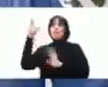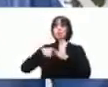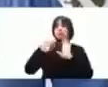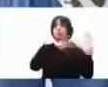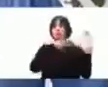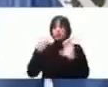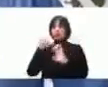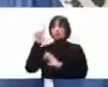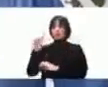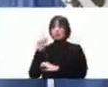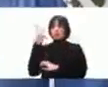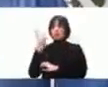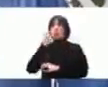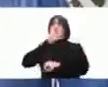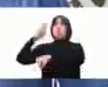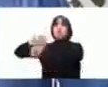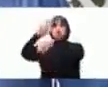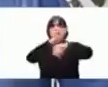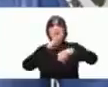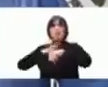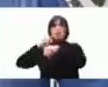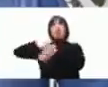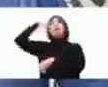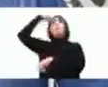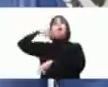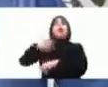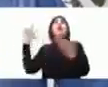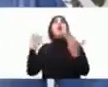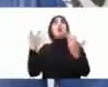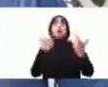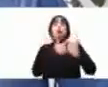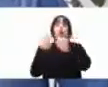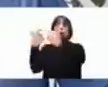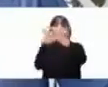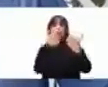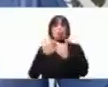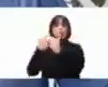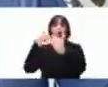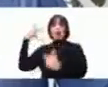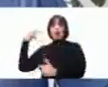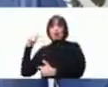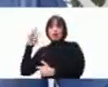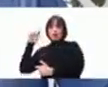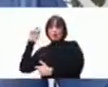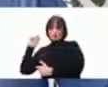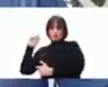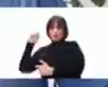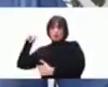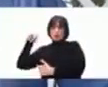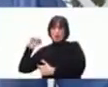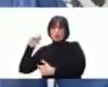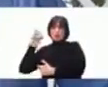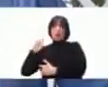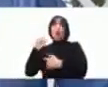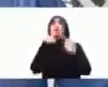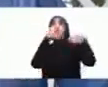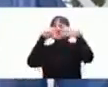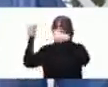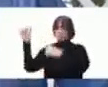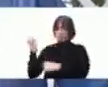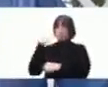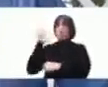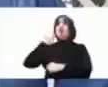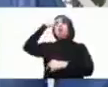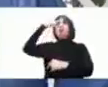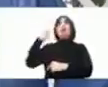se convocó a formar un patronato mismo que llevaría a cabo diversos eventos